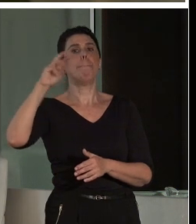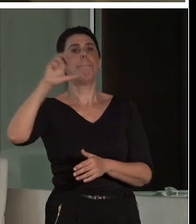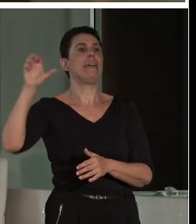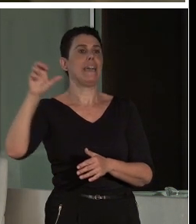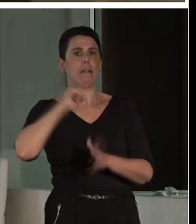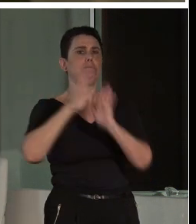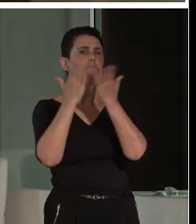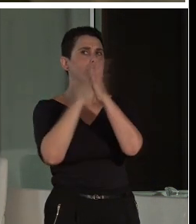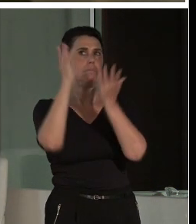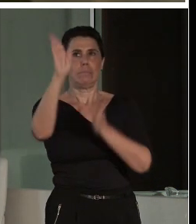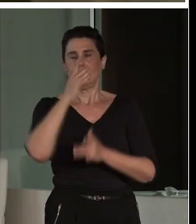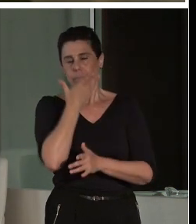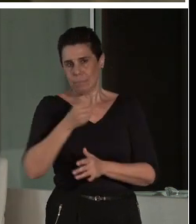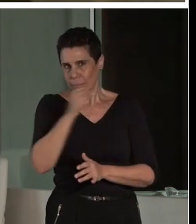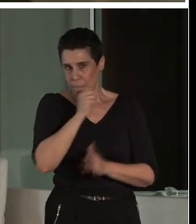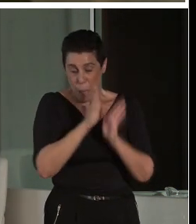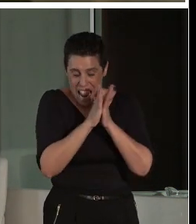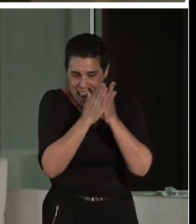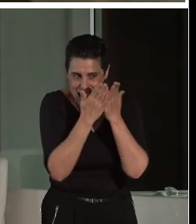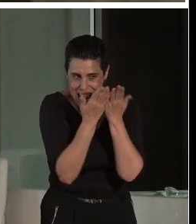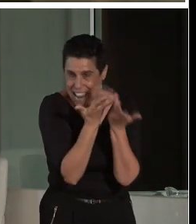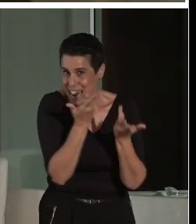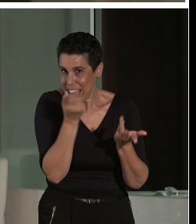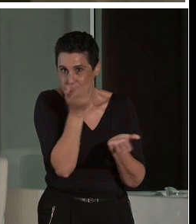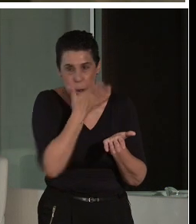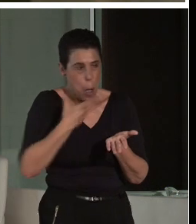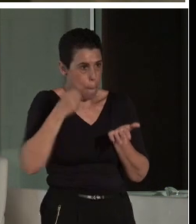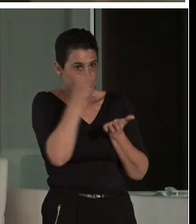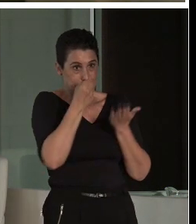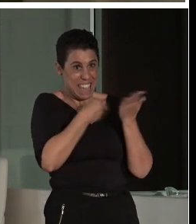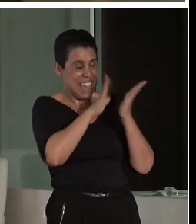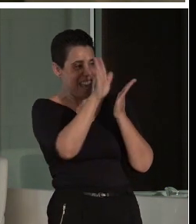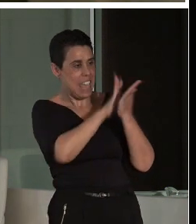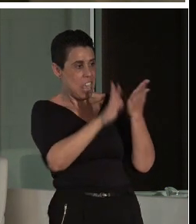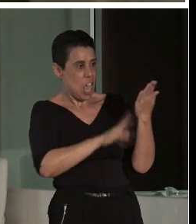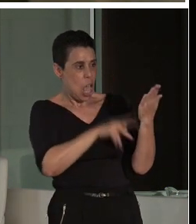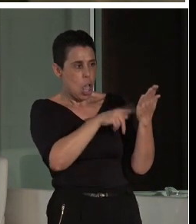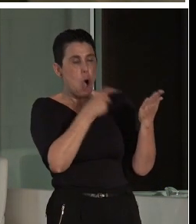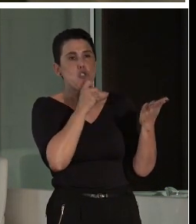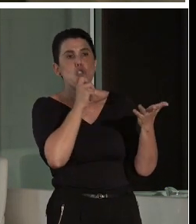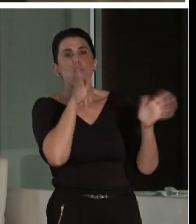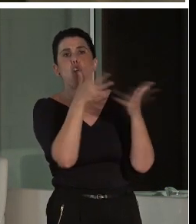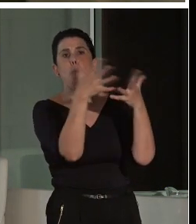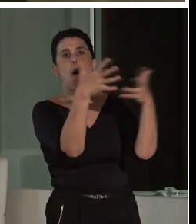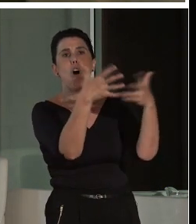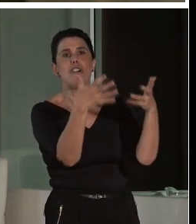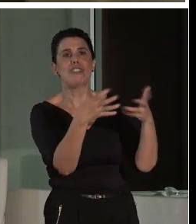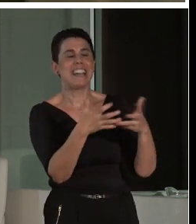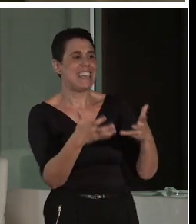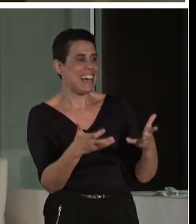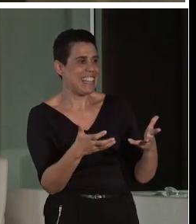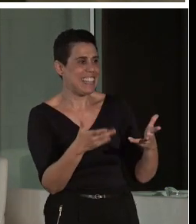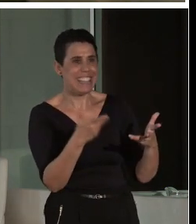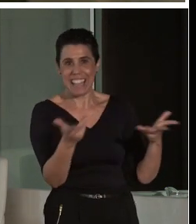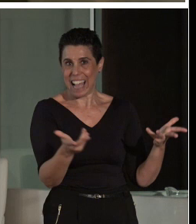me abrió los ojos. De cómo hay que redactar. Interpretación del patrimonio. Freeman Tilden. El boletín de interpretaciones